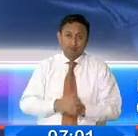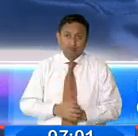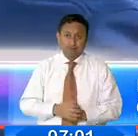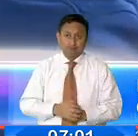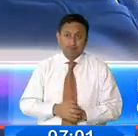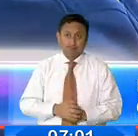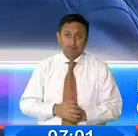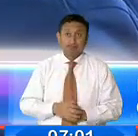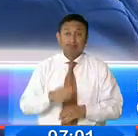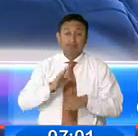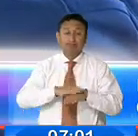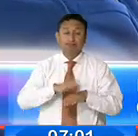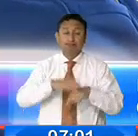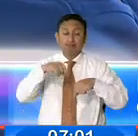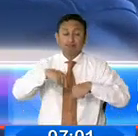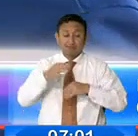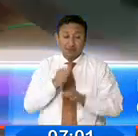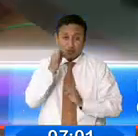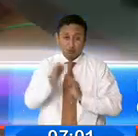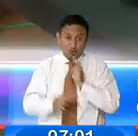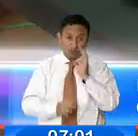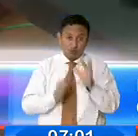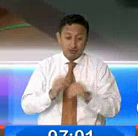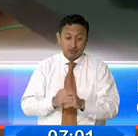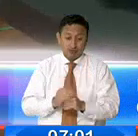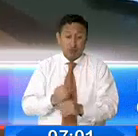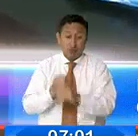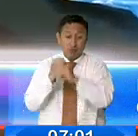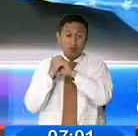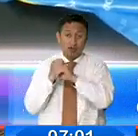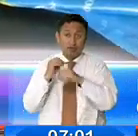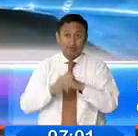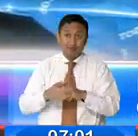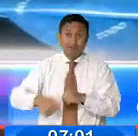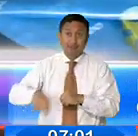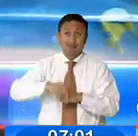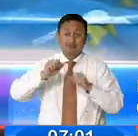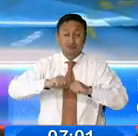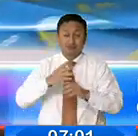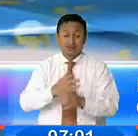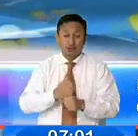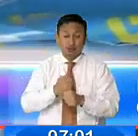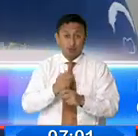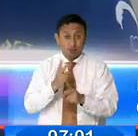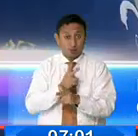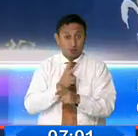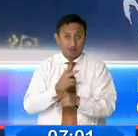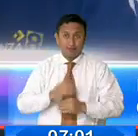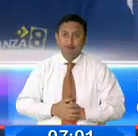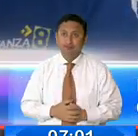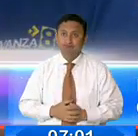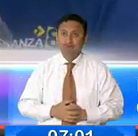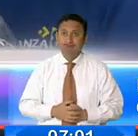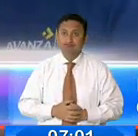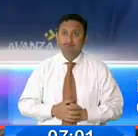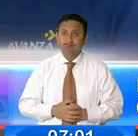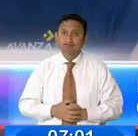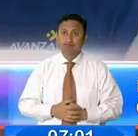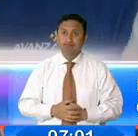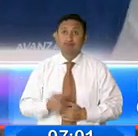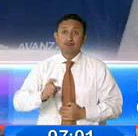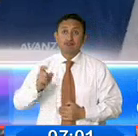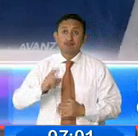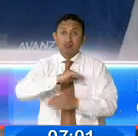típica como consecuencia del COVID-19 que obliga a más de uno a tomar medidas de seguridad. Tenemos que tener todas las